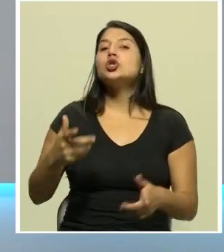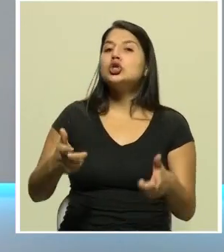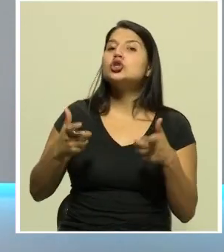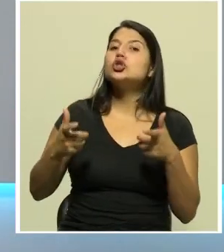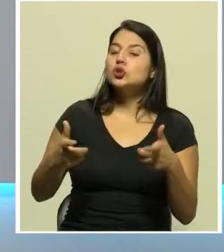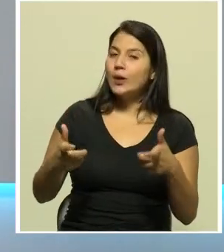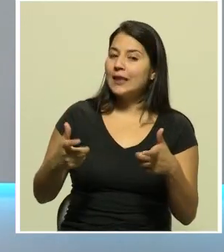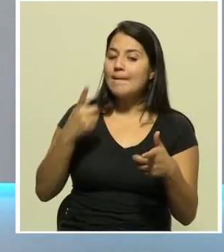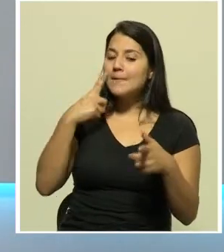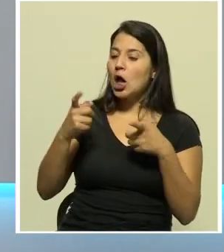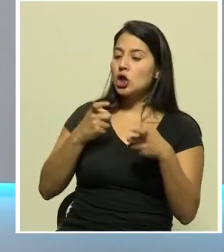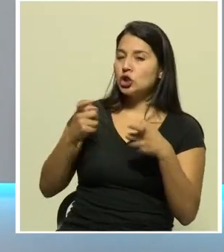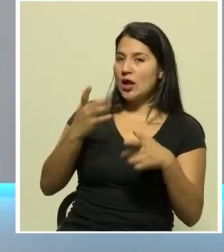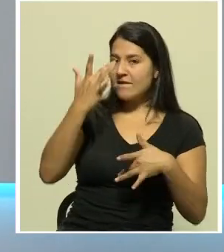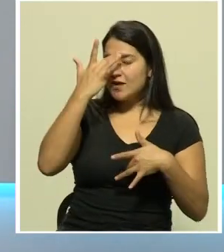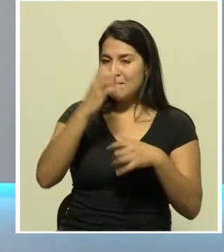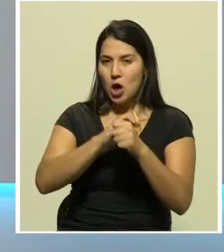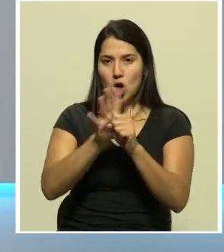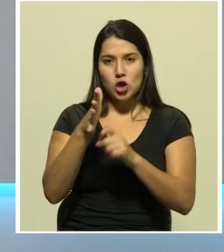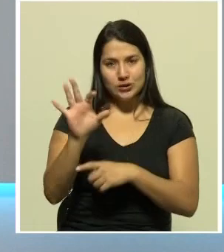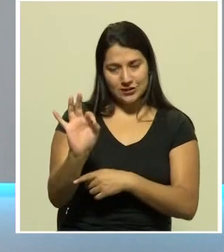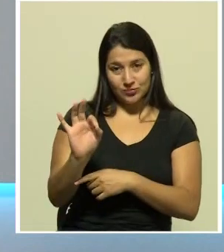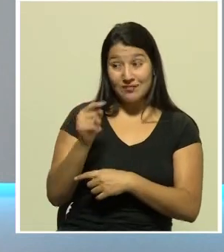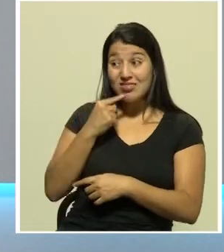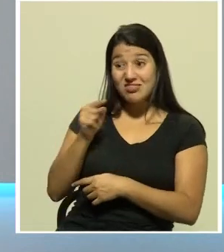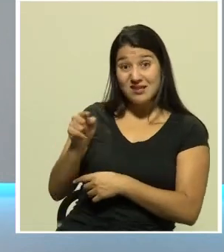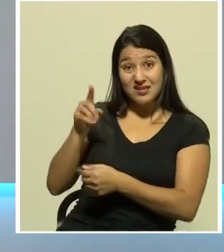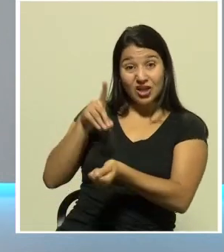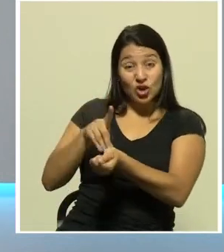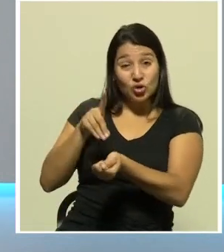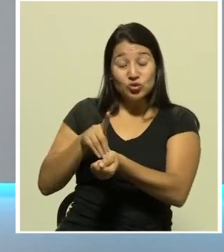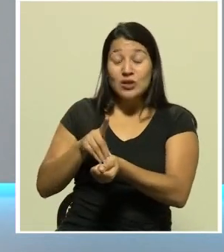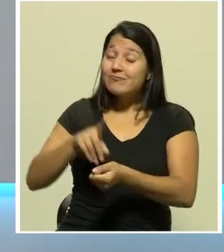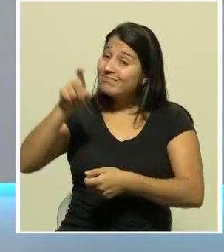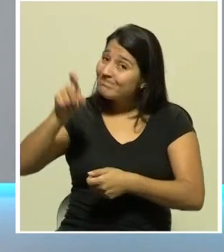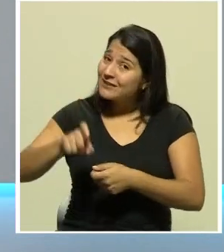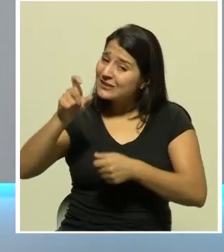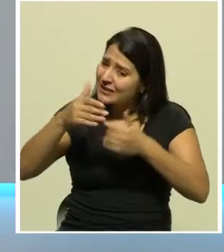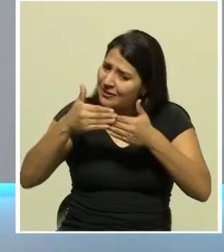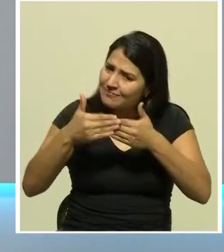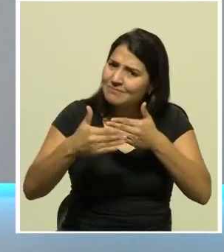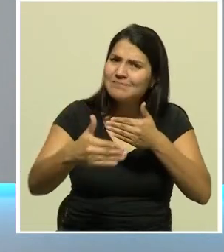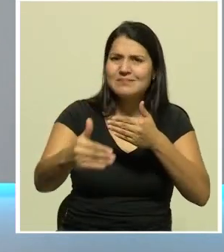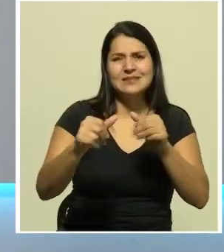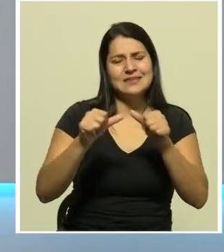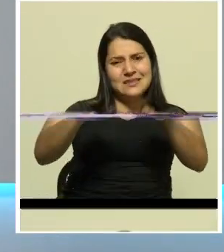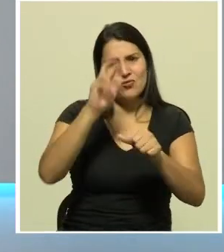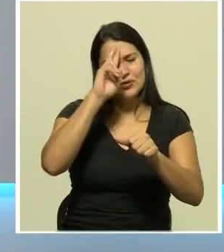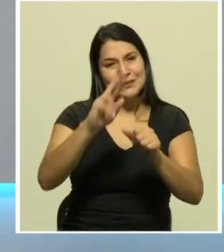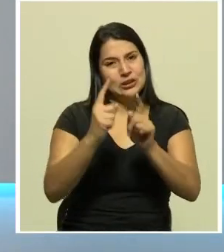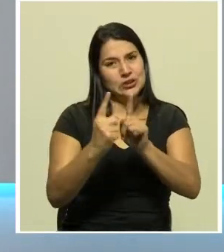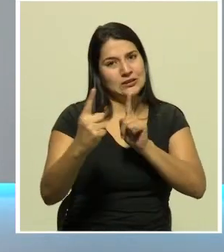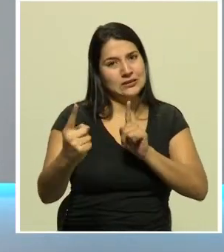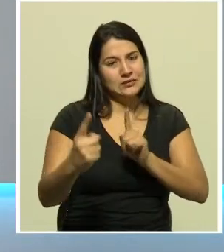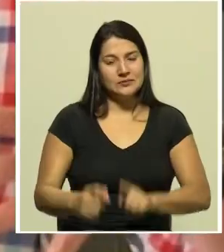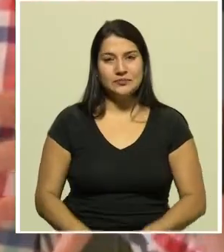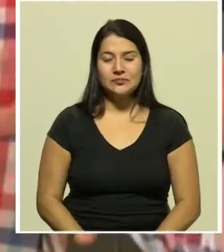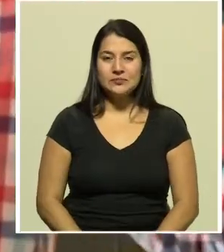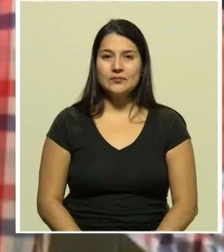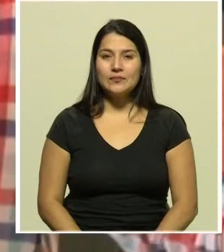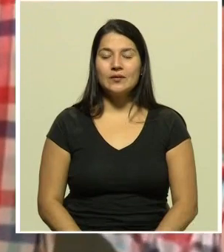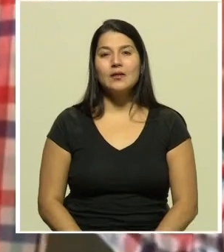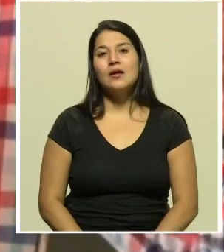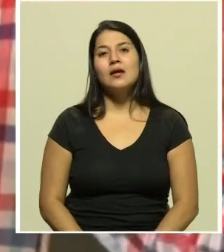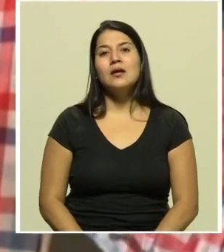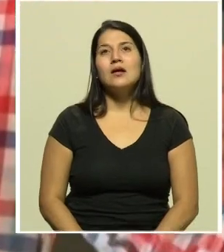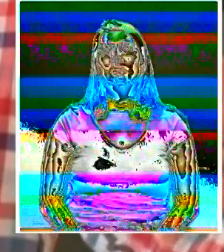El científico señala que es 100% necesario mantener por varios meses más el distanciamiento social. Hemos sido